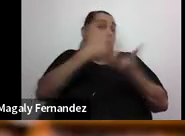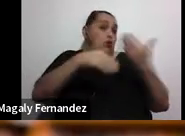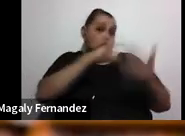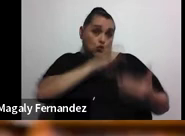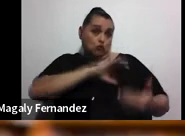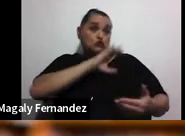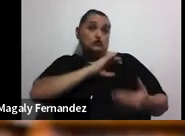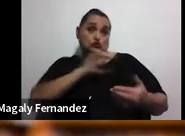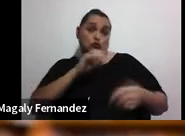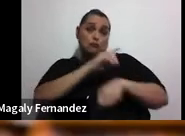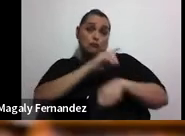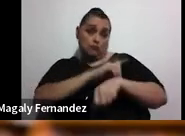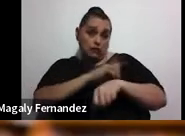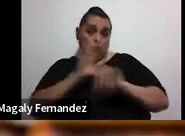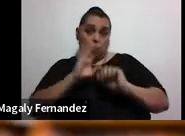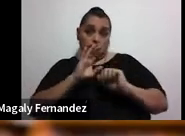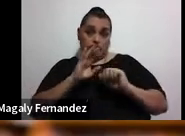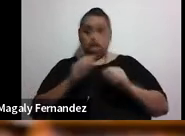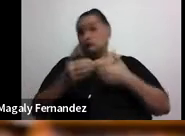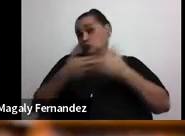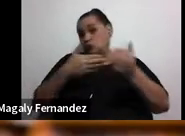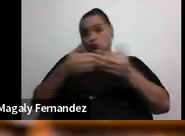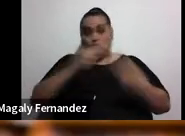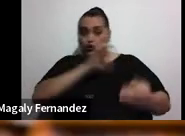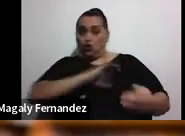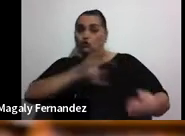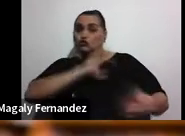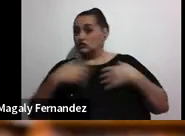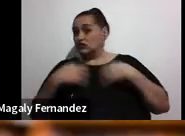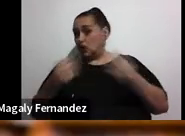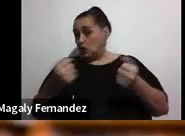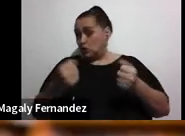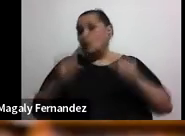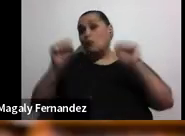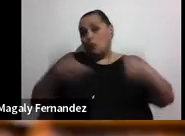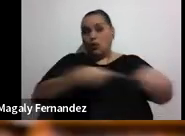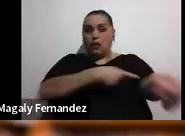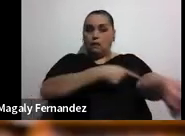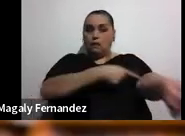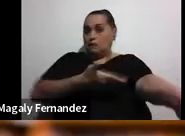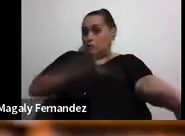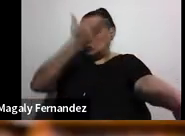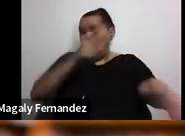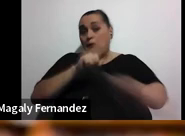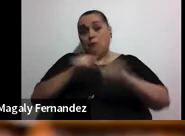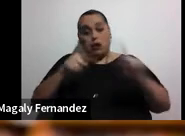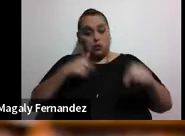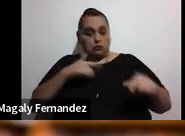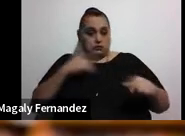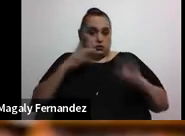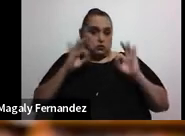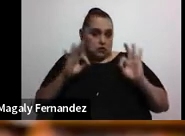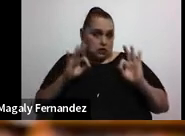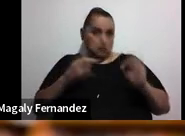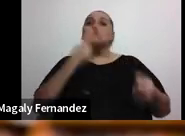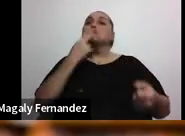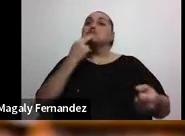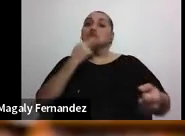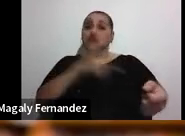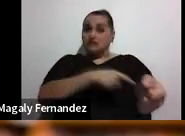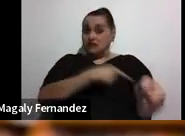estar bien, a pesar de alguna condición médica. Puede tener hipertensión y estar muy bien. O puede tener diabetes y estar muy bien.